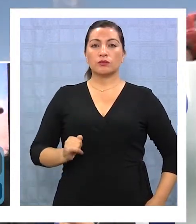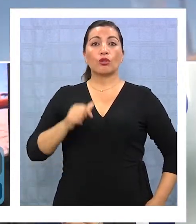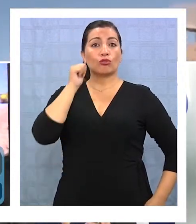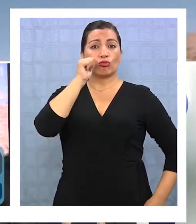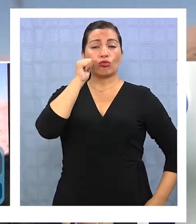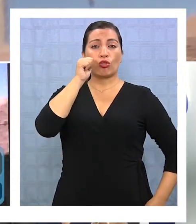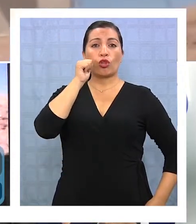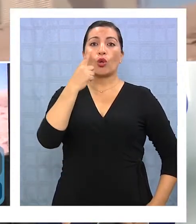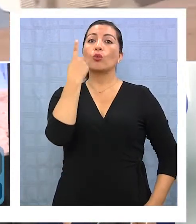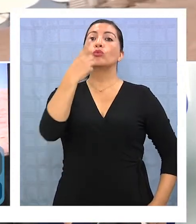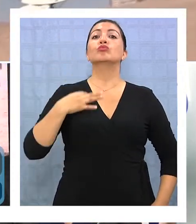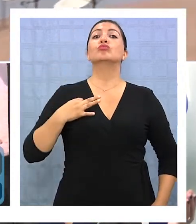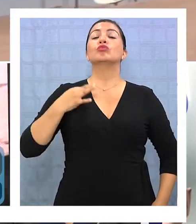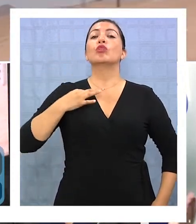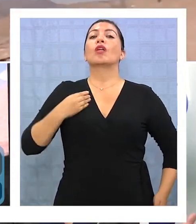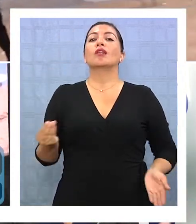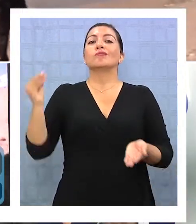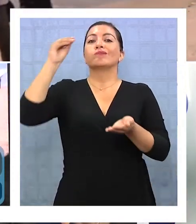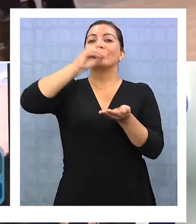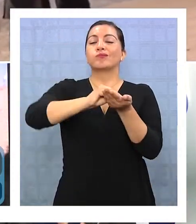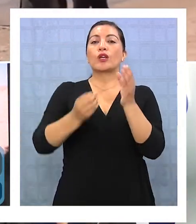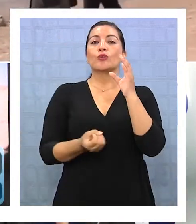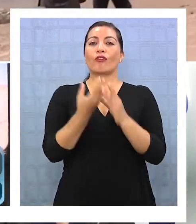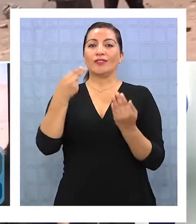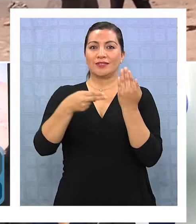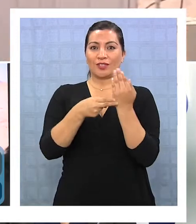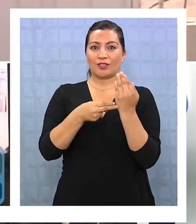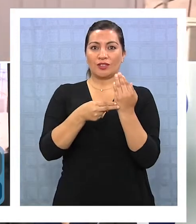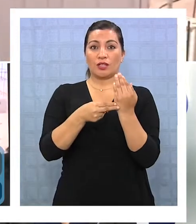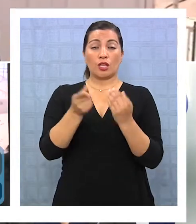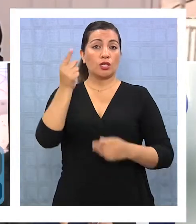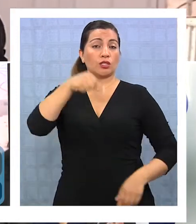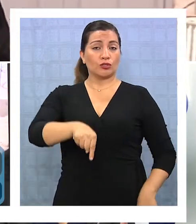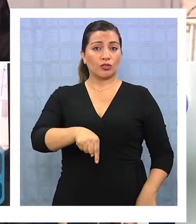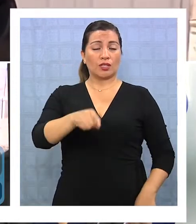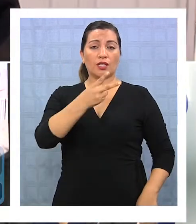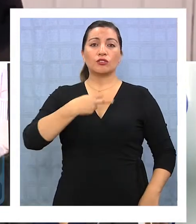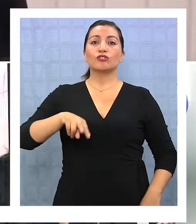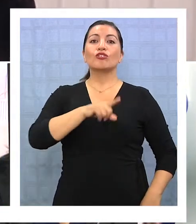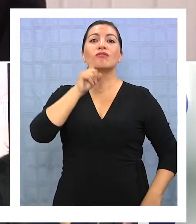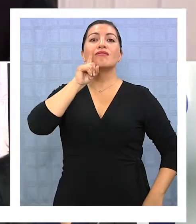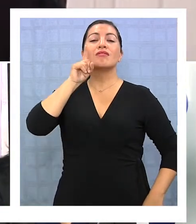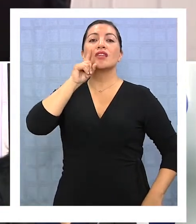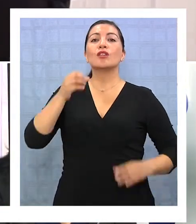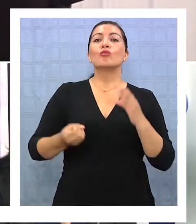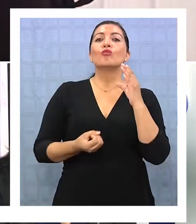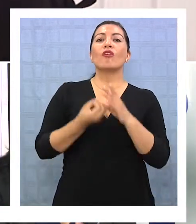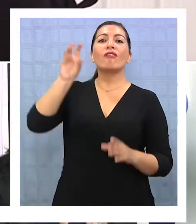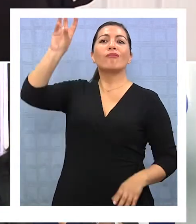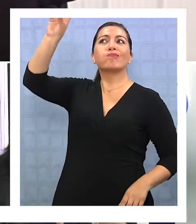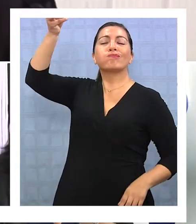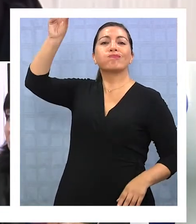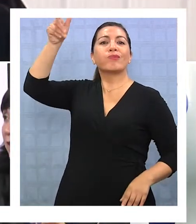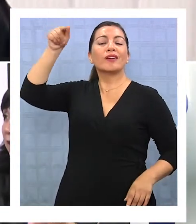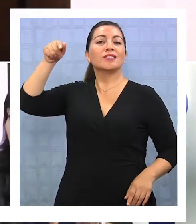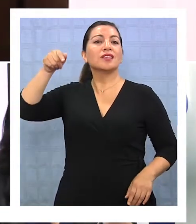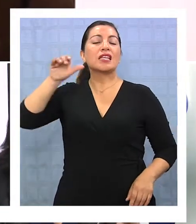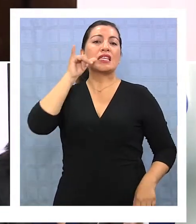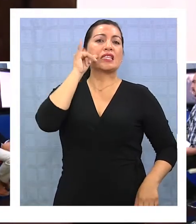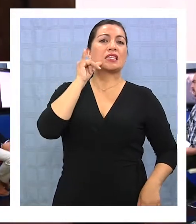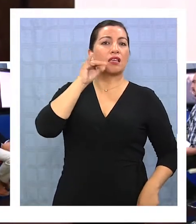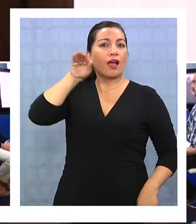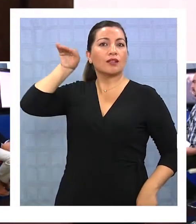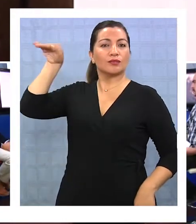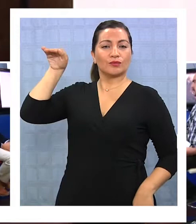cada día un ciudadano más se pueda sumar a esta nueva tecnología y el que hoy día contar con esta señal experimental nos permite llegar a Iquique, al